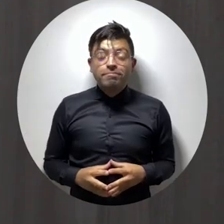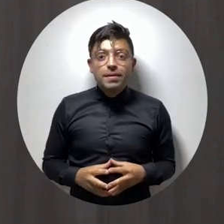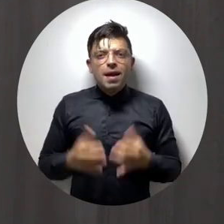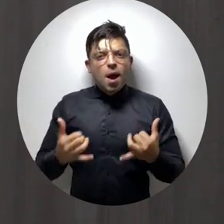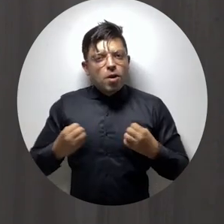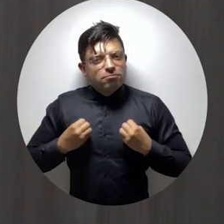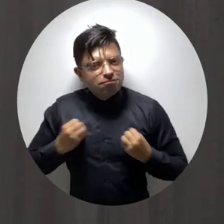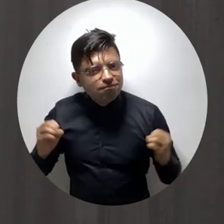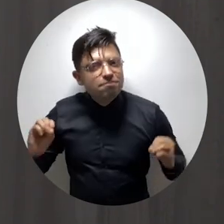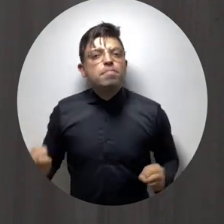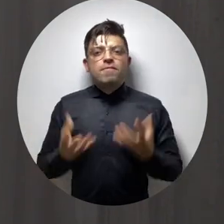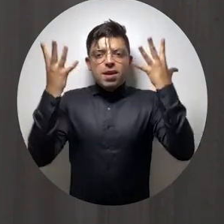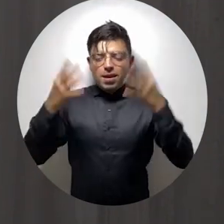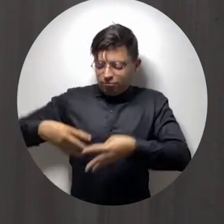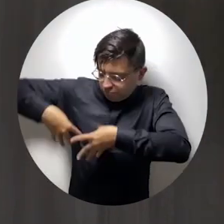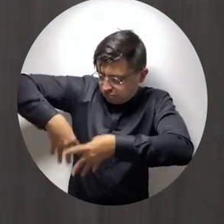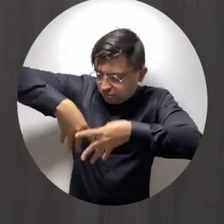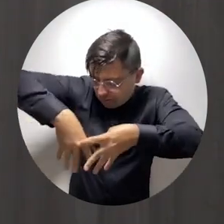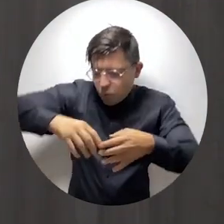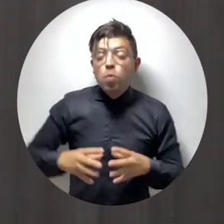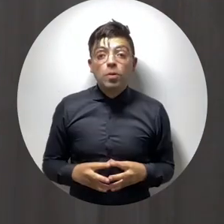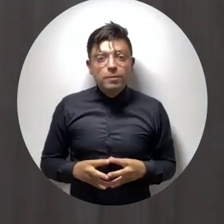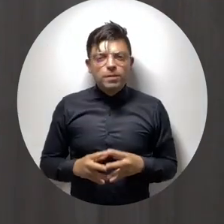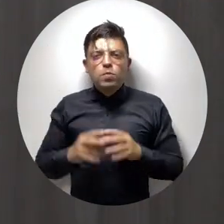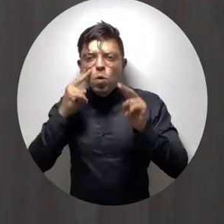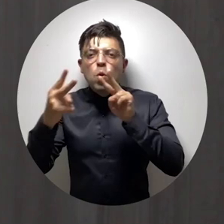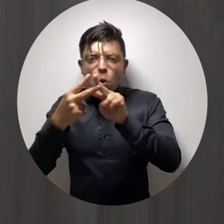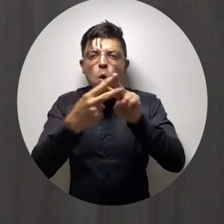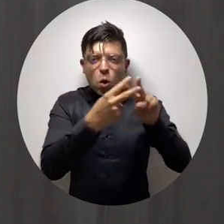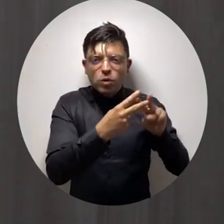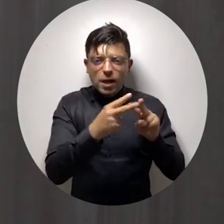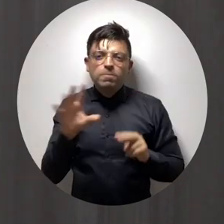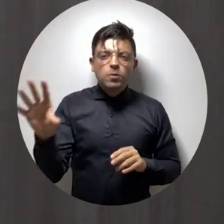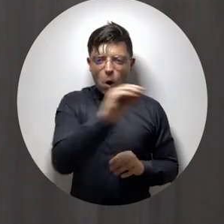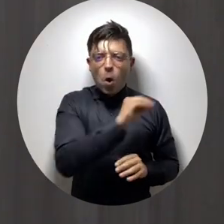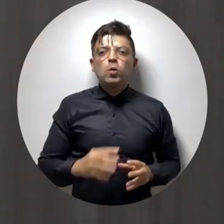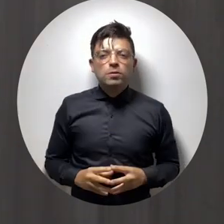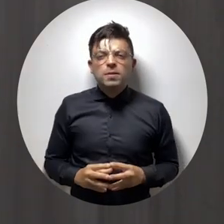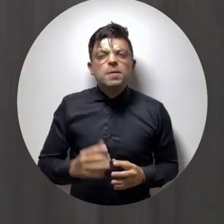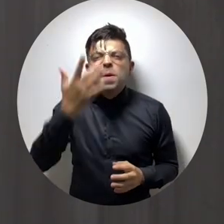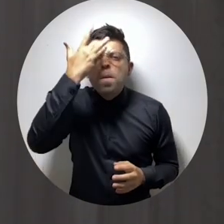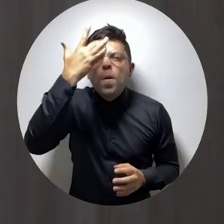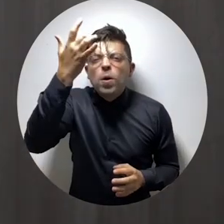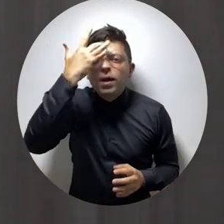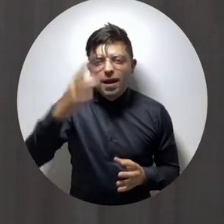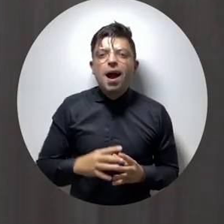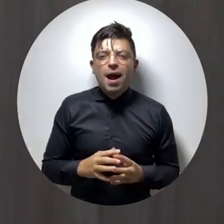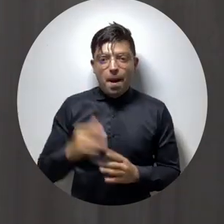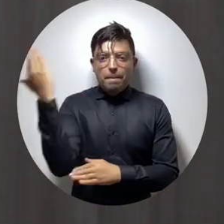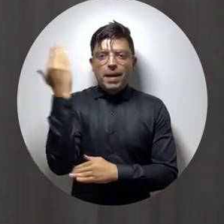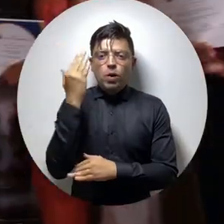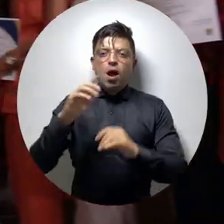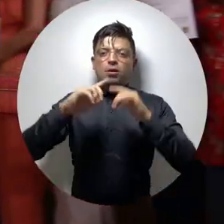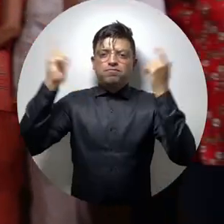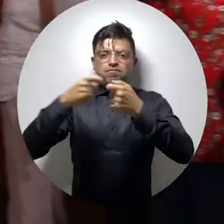va a vivir, va a revivir la Marcha, porque va a ser conocida. ¿Por qué va a ser conocida?